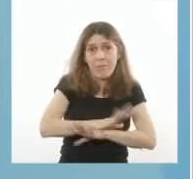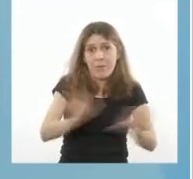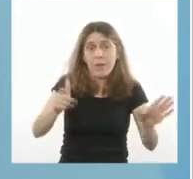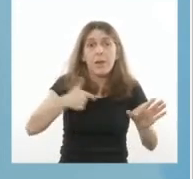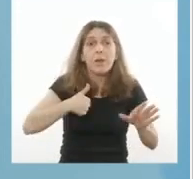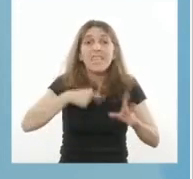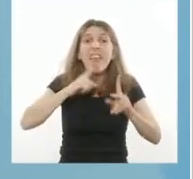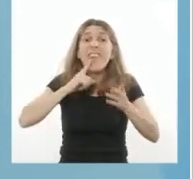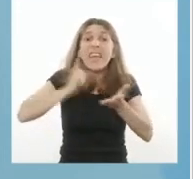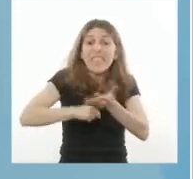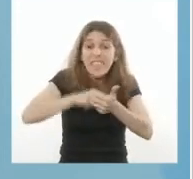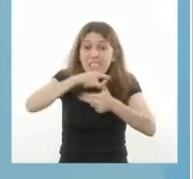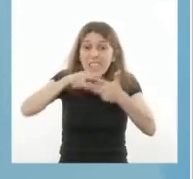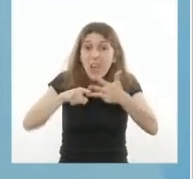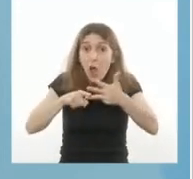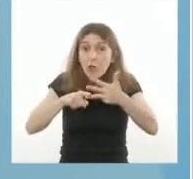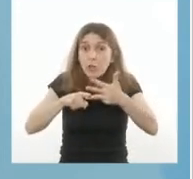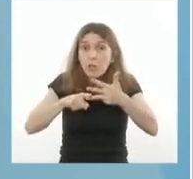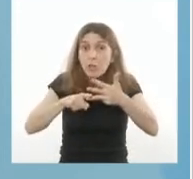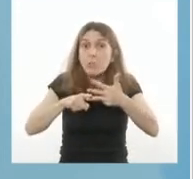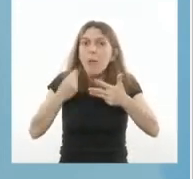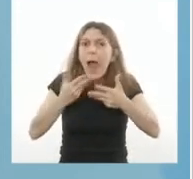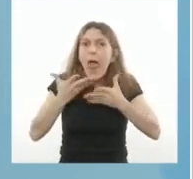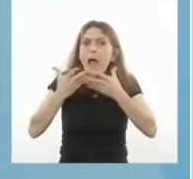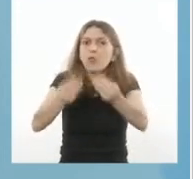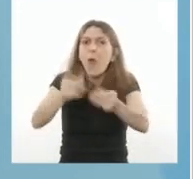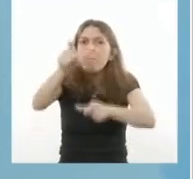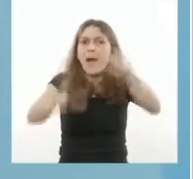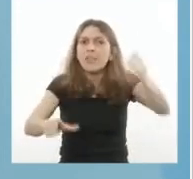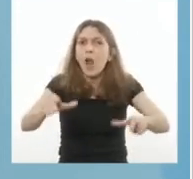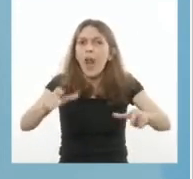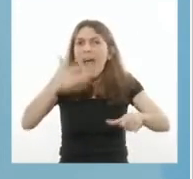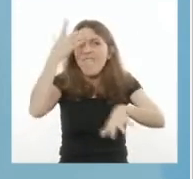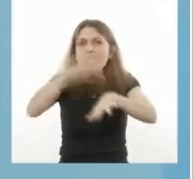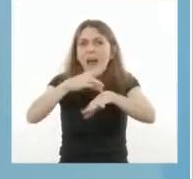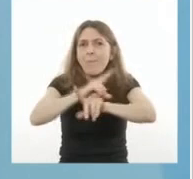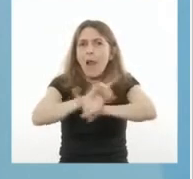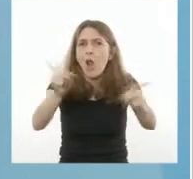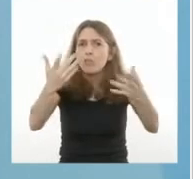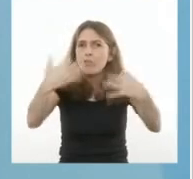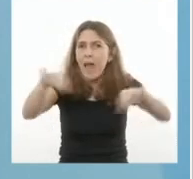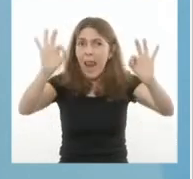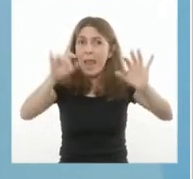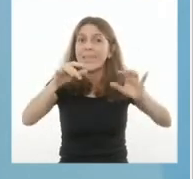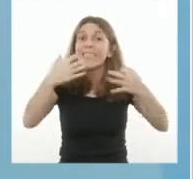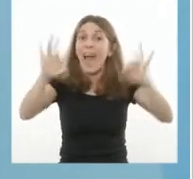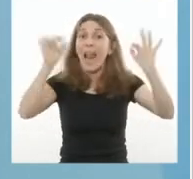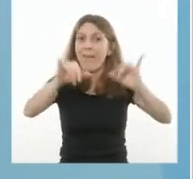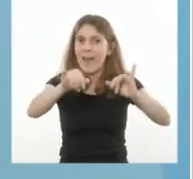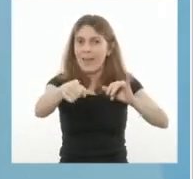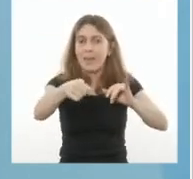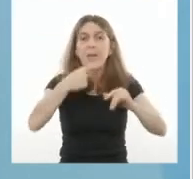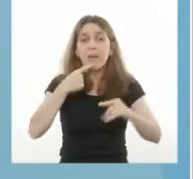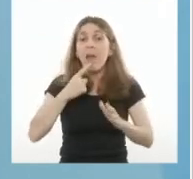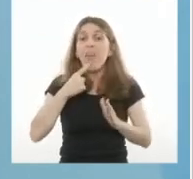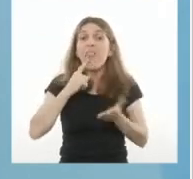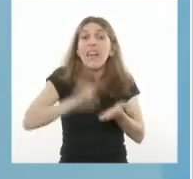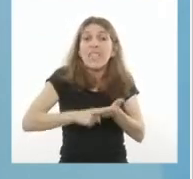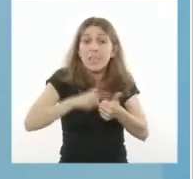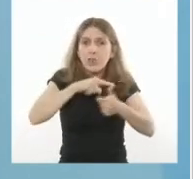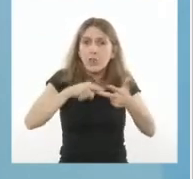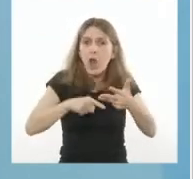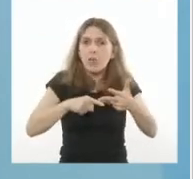estrictamente dictadas para salvar vidas. las normas que establecemos debemos